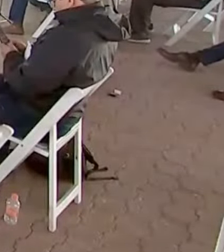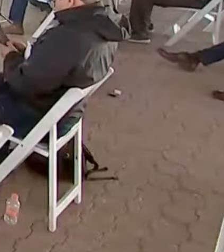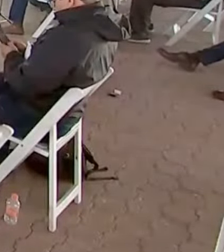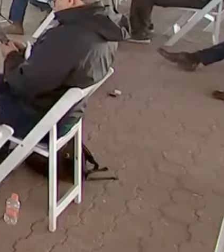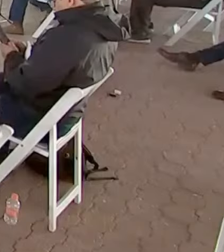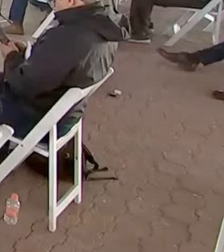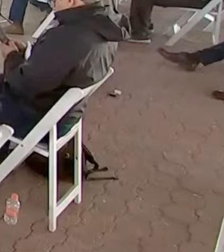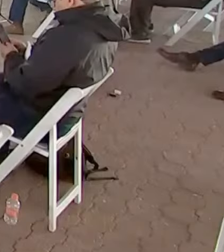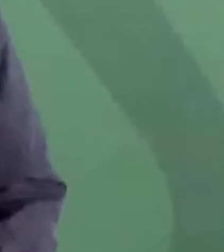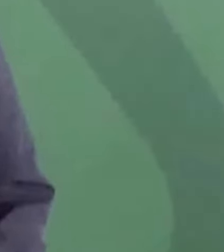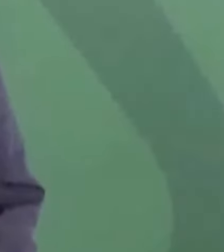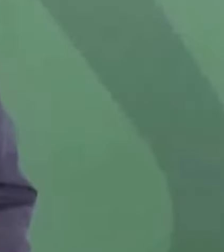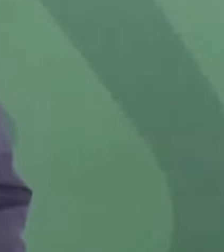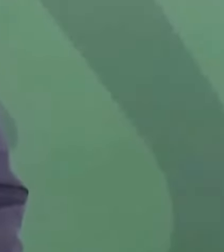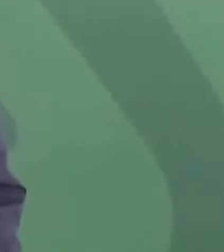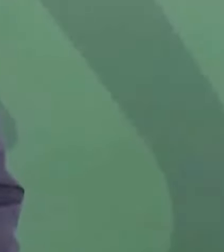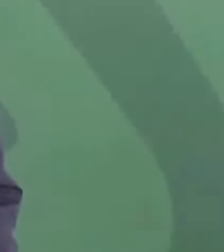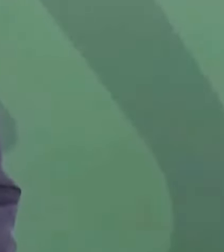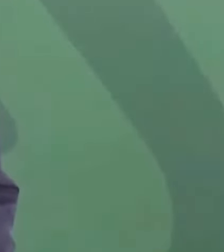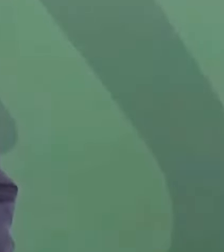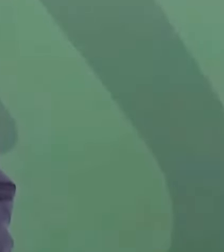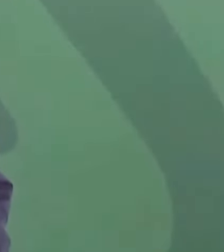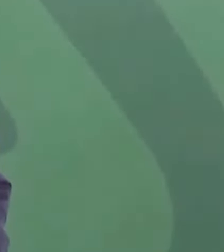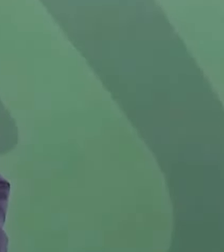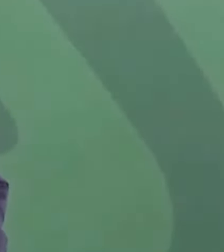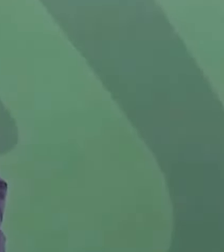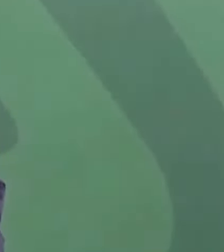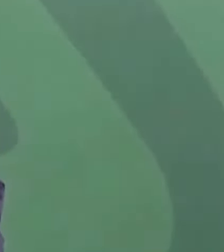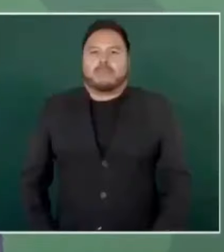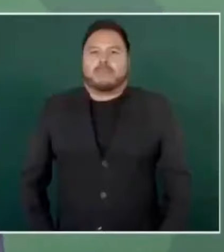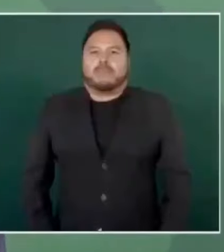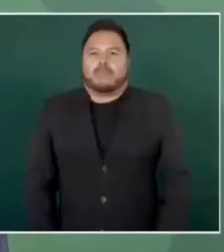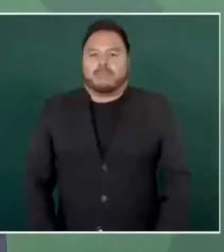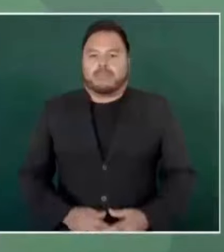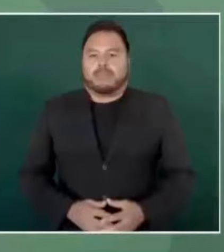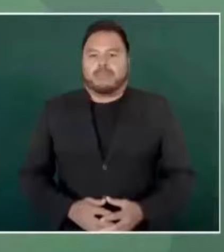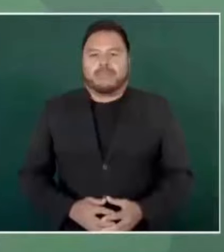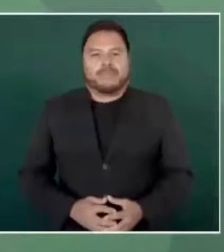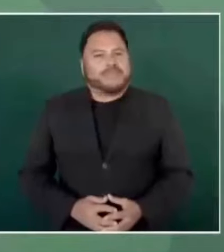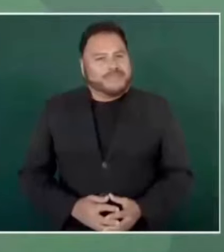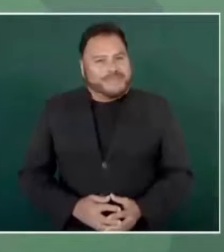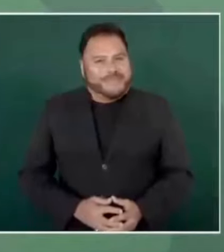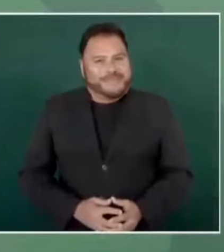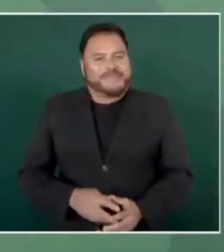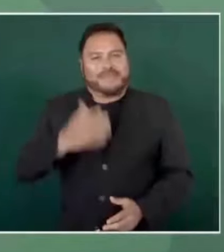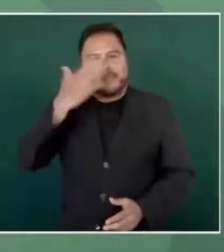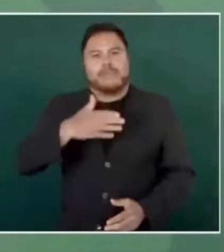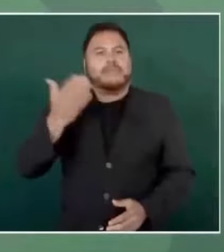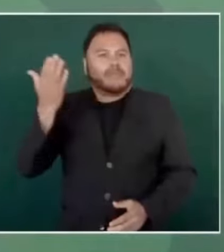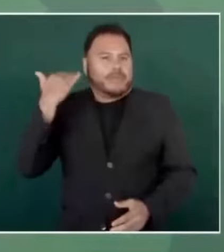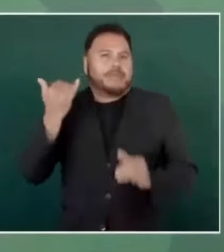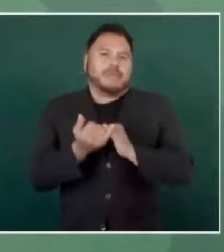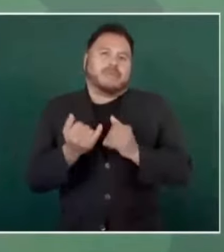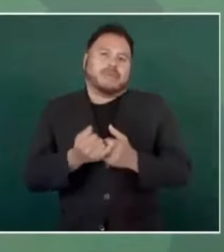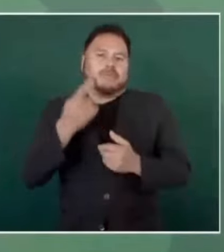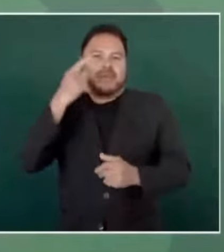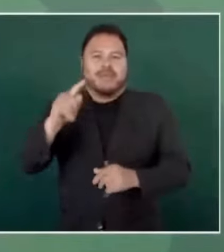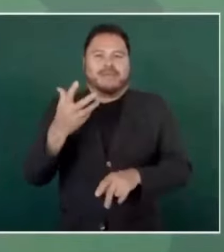aranceles a mercancías mexicanas que se exportan a Estados Unidos